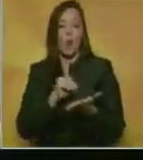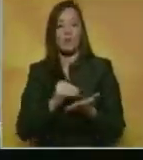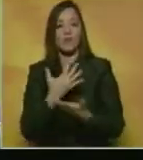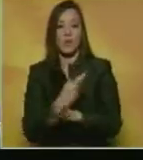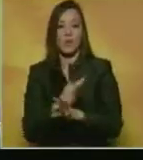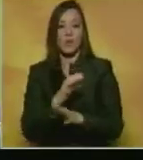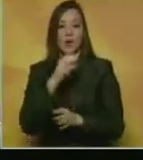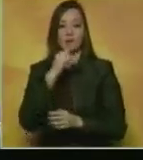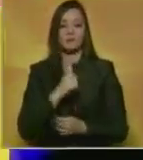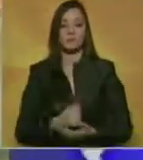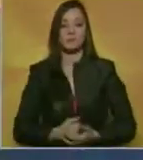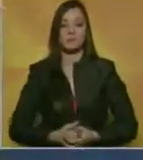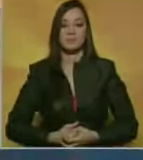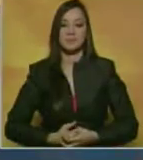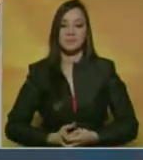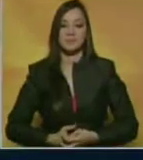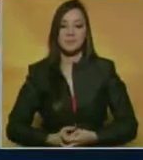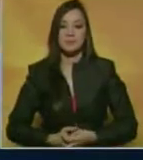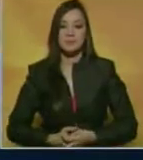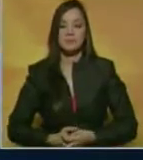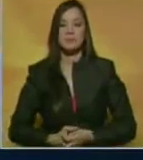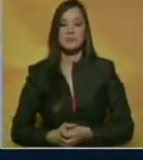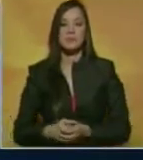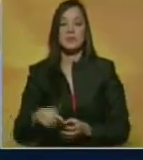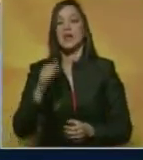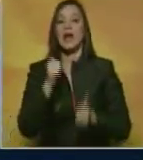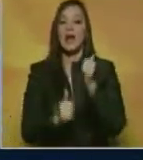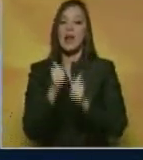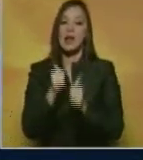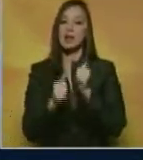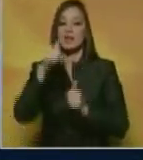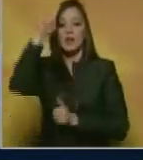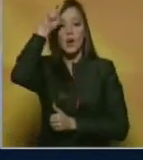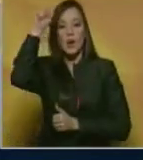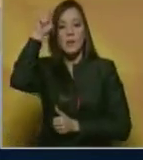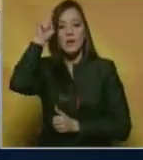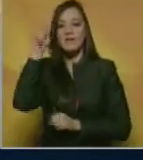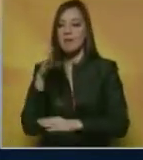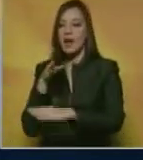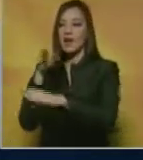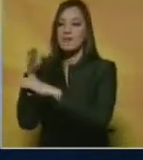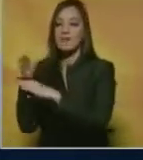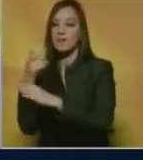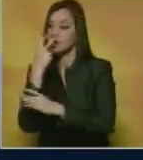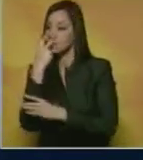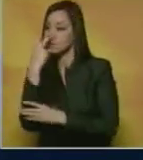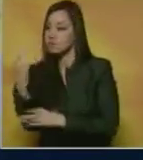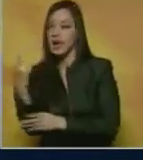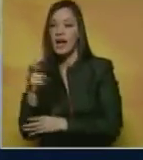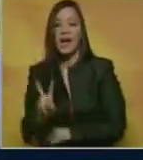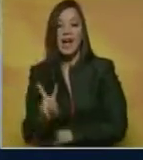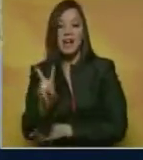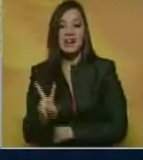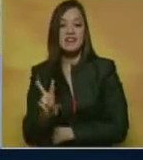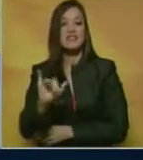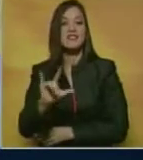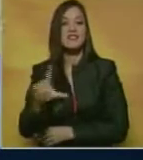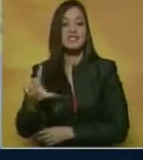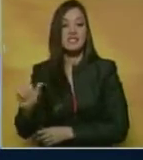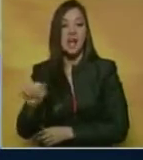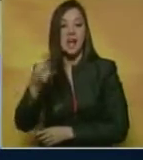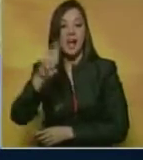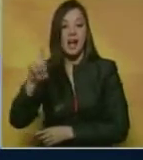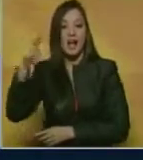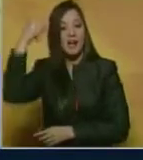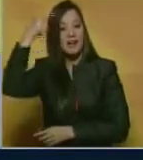once inicial. En el Madrigal el Atlético Madrid visitará a uno de los punteros de la Liga el Villarreal que llega inspirado tras